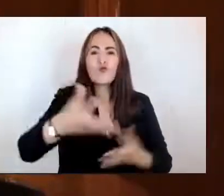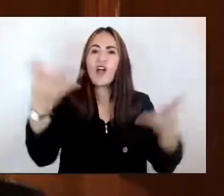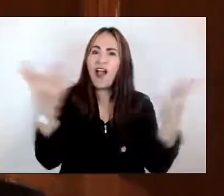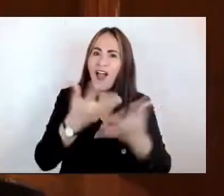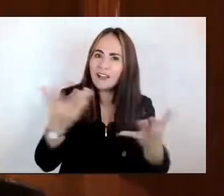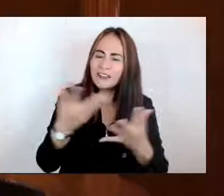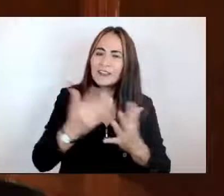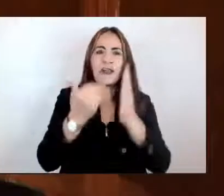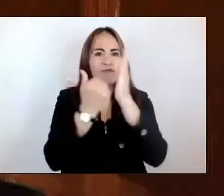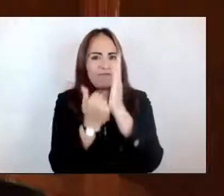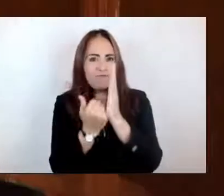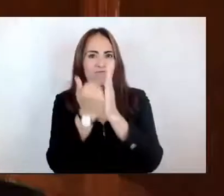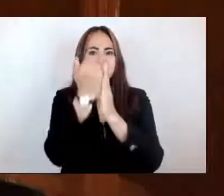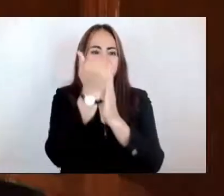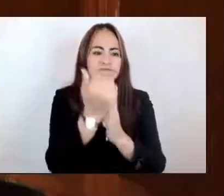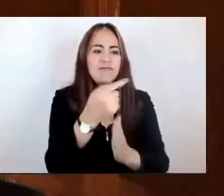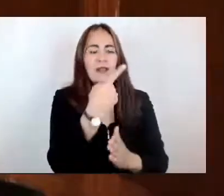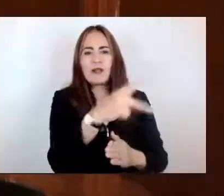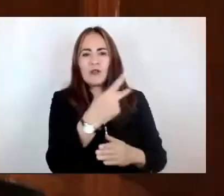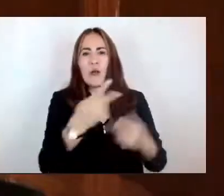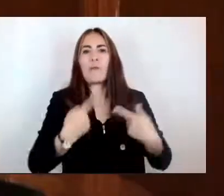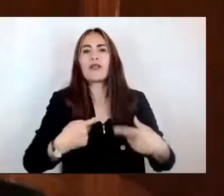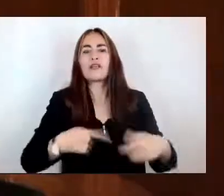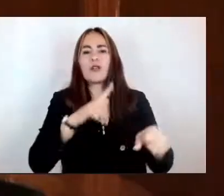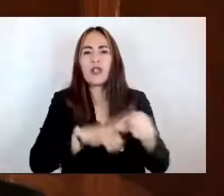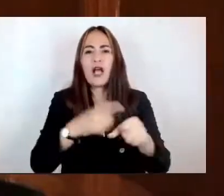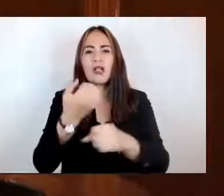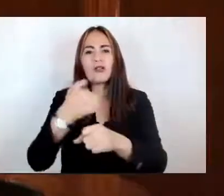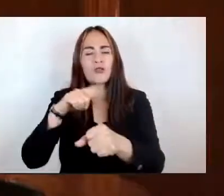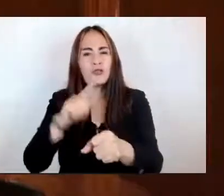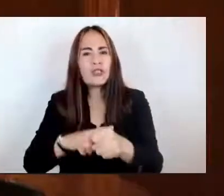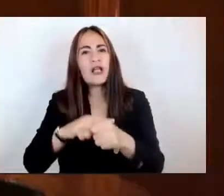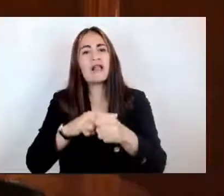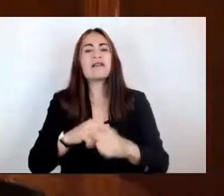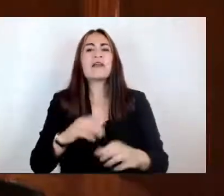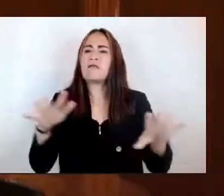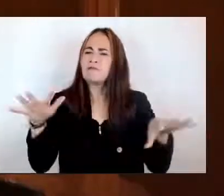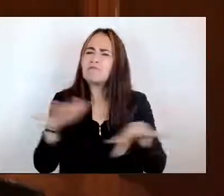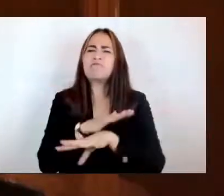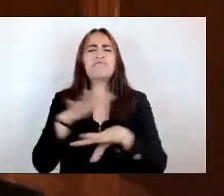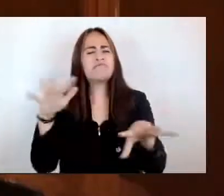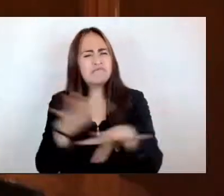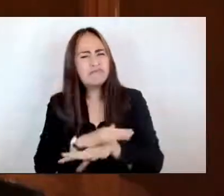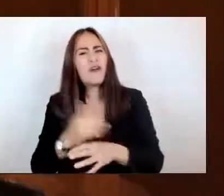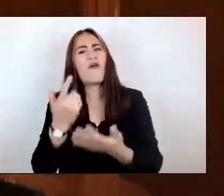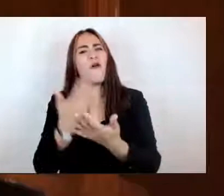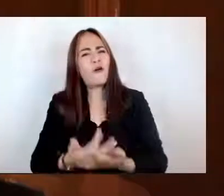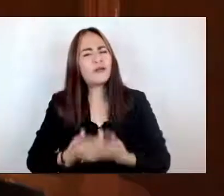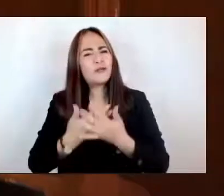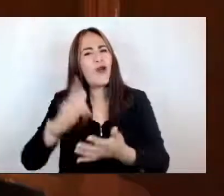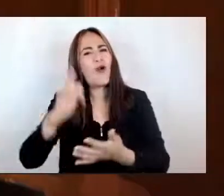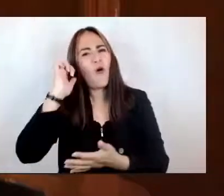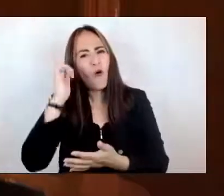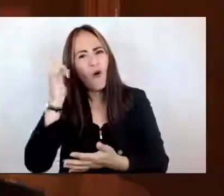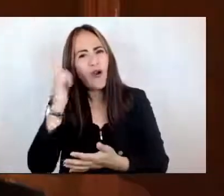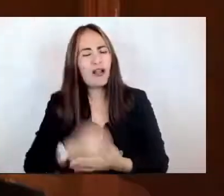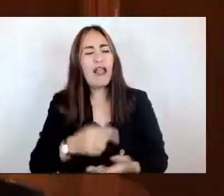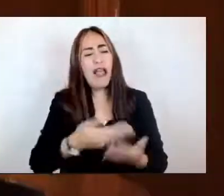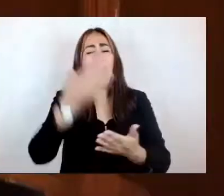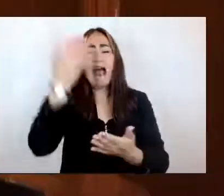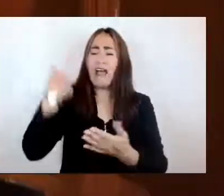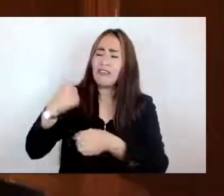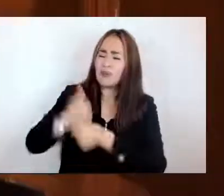crecimiento personal y social que trascienda con interés, esperanza y confianza todo dolor por el pasado.